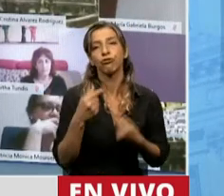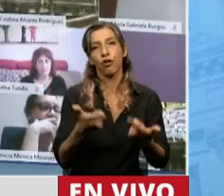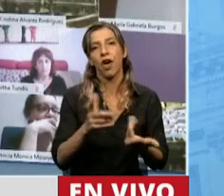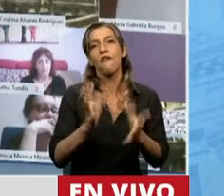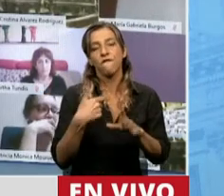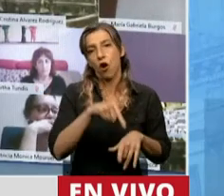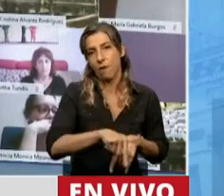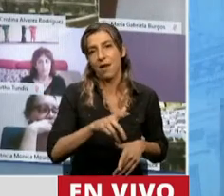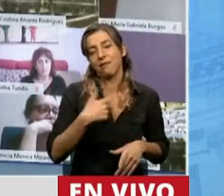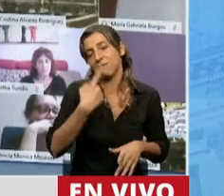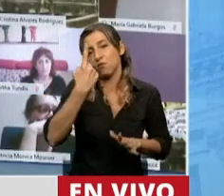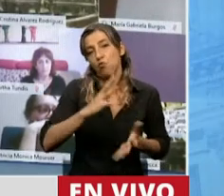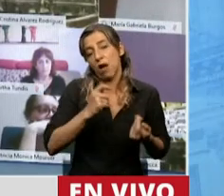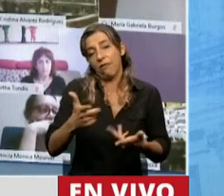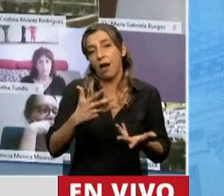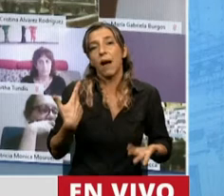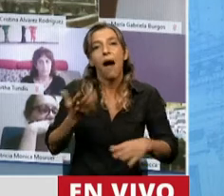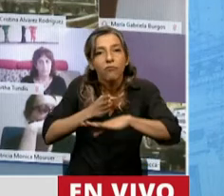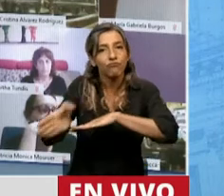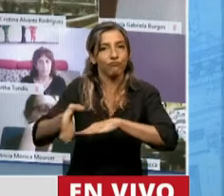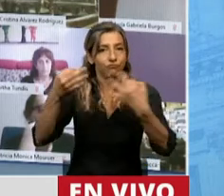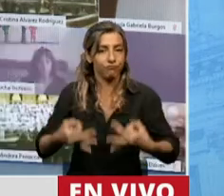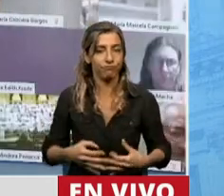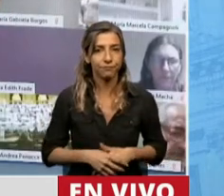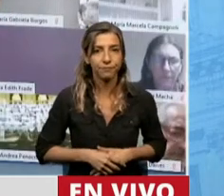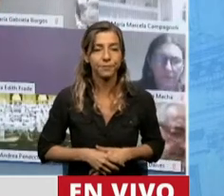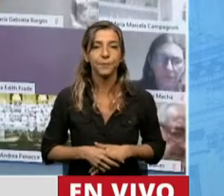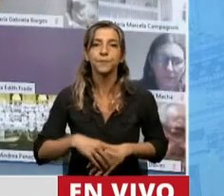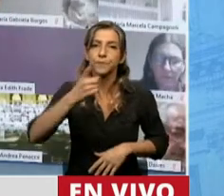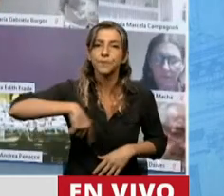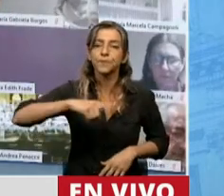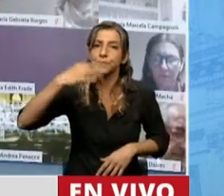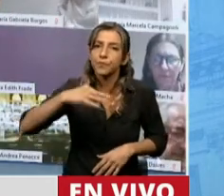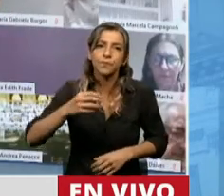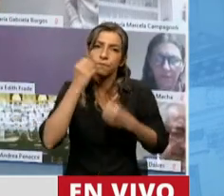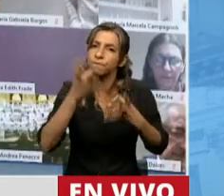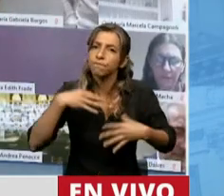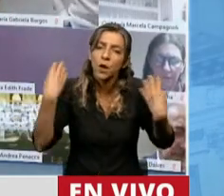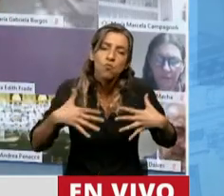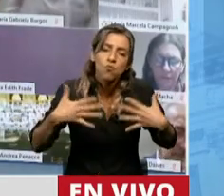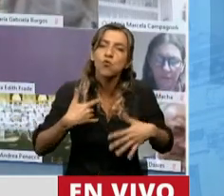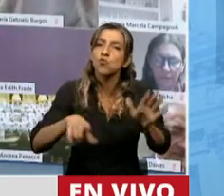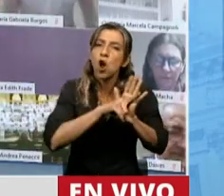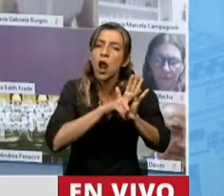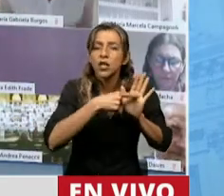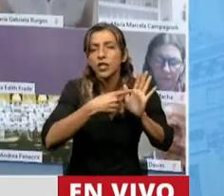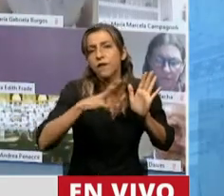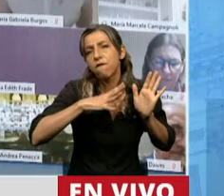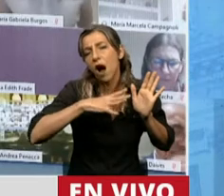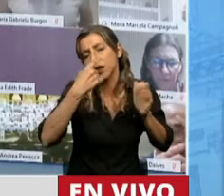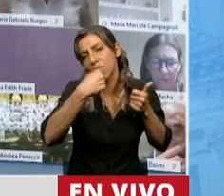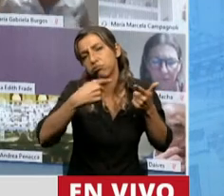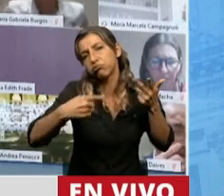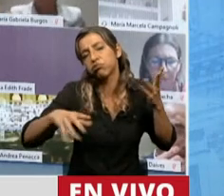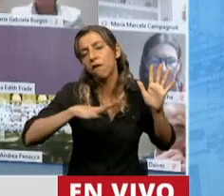Mire, Presidente, quiero marcar hoy que si bien tenemos todavía que mejorar mucho nuestra legislación en materia ambiental, el principal